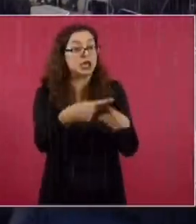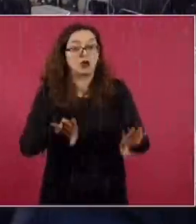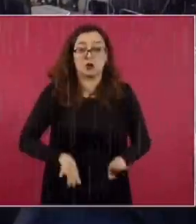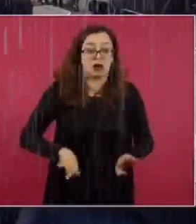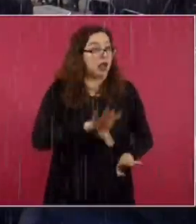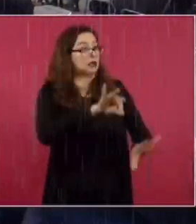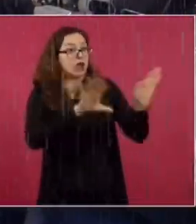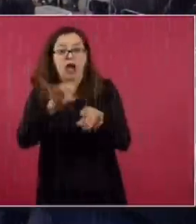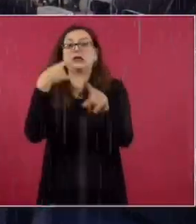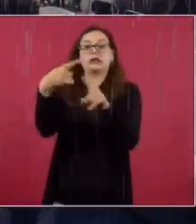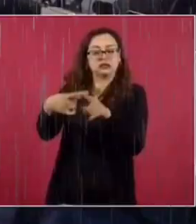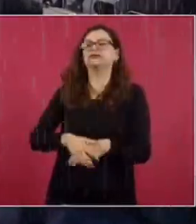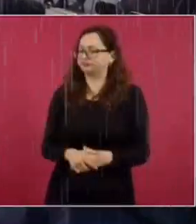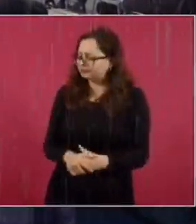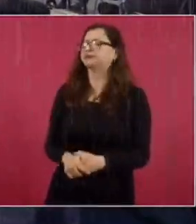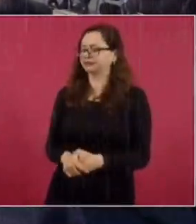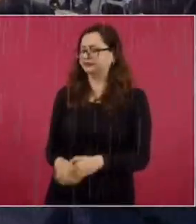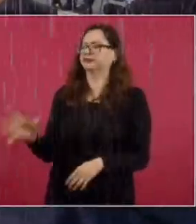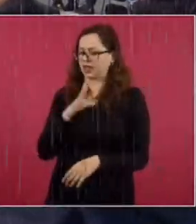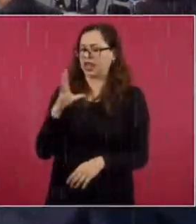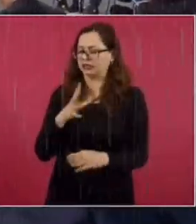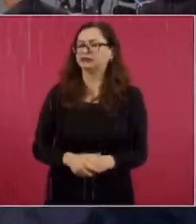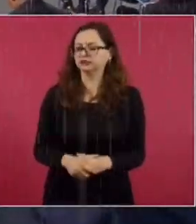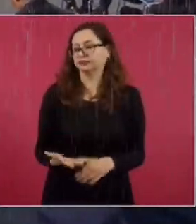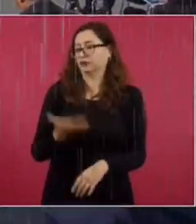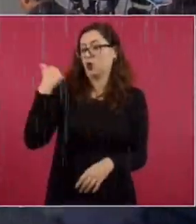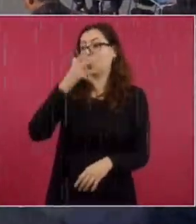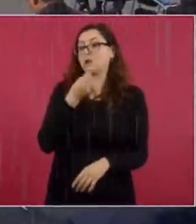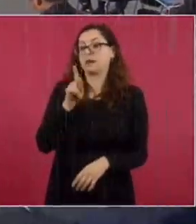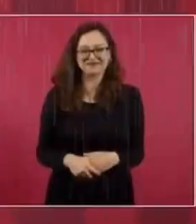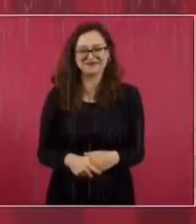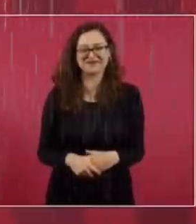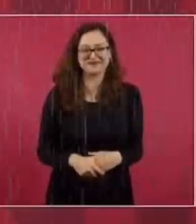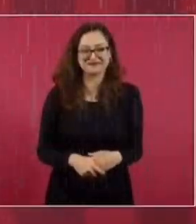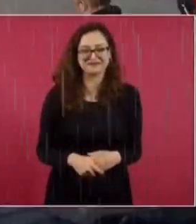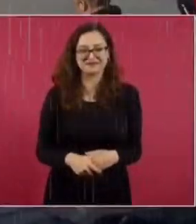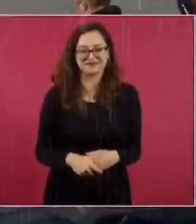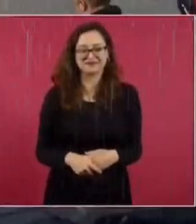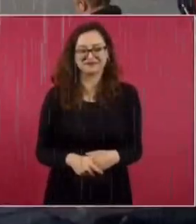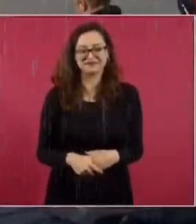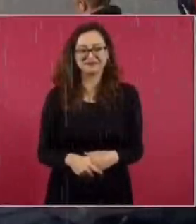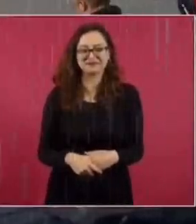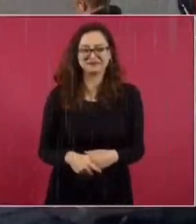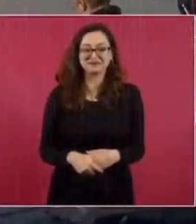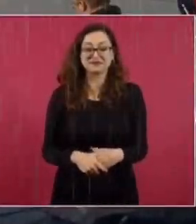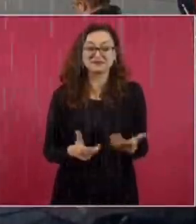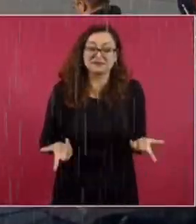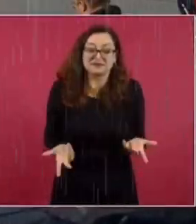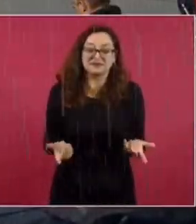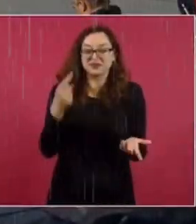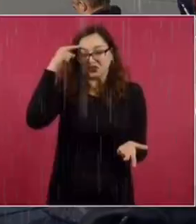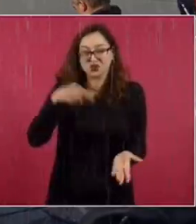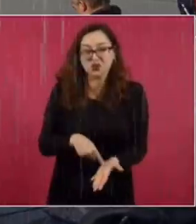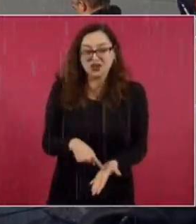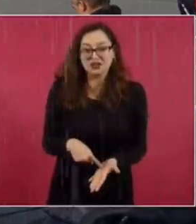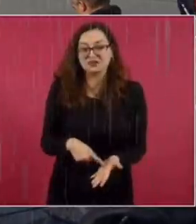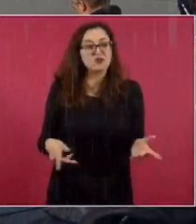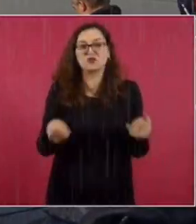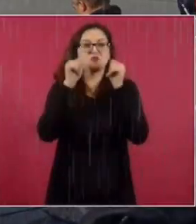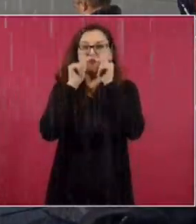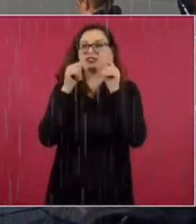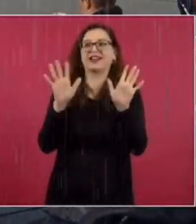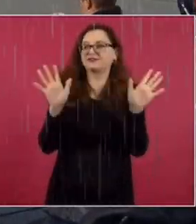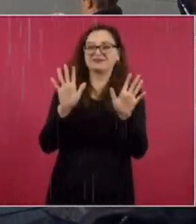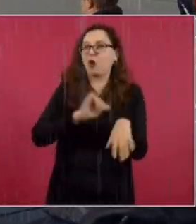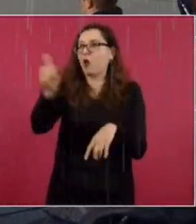al Congreso de Córdoba? Pues usted, como diría el maestro López Obrador, está mejor el otro. O sea, yo creo que quienes